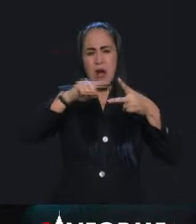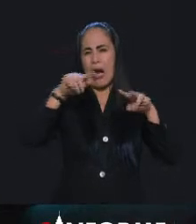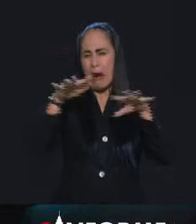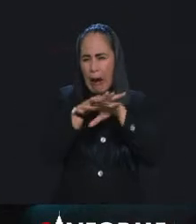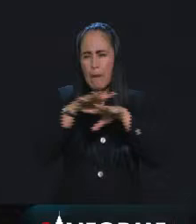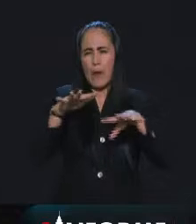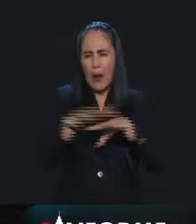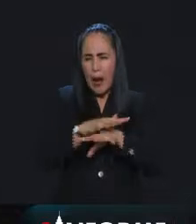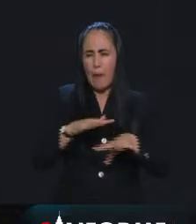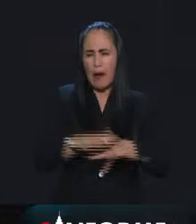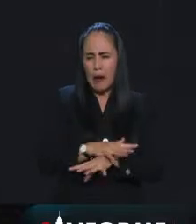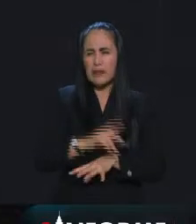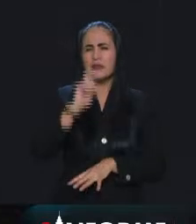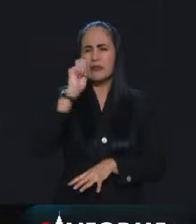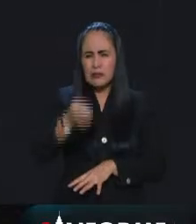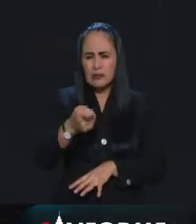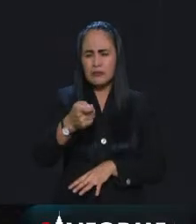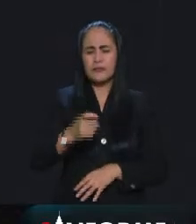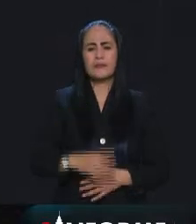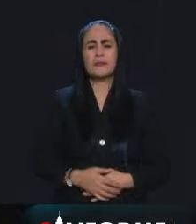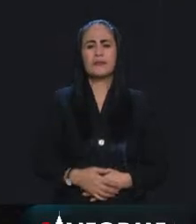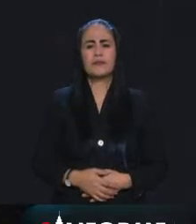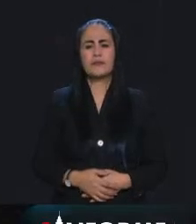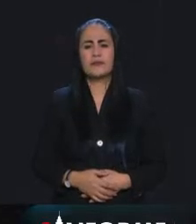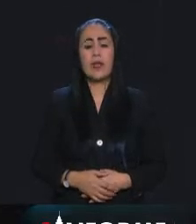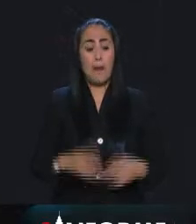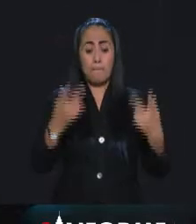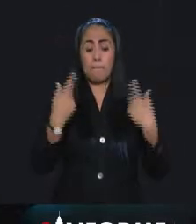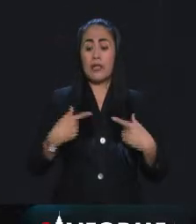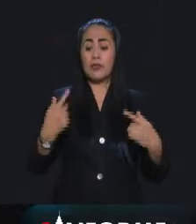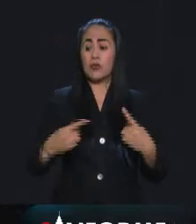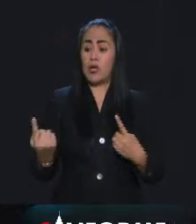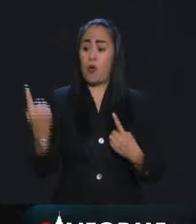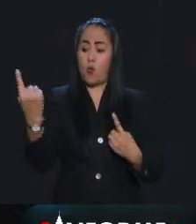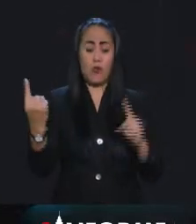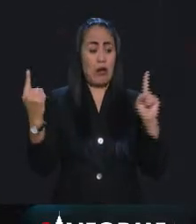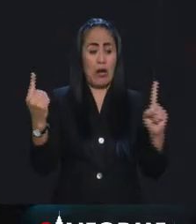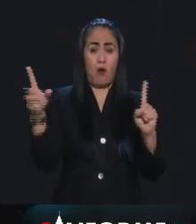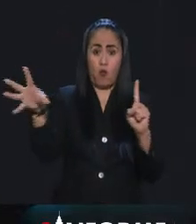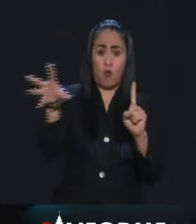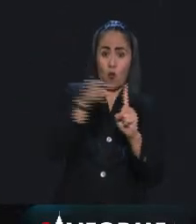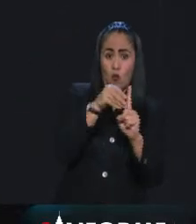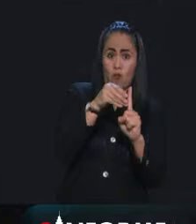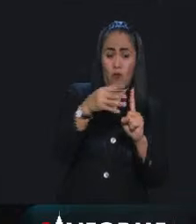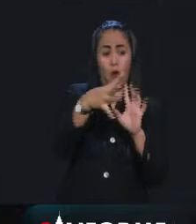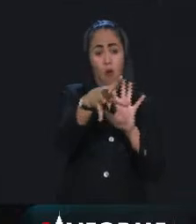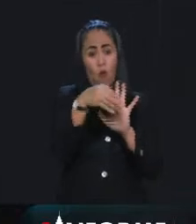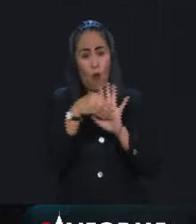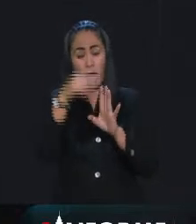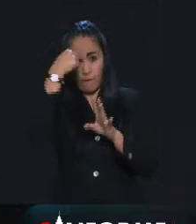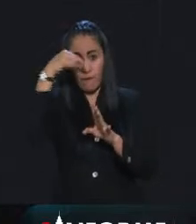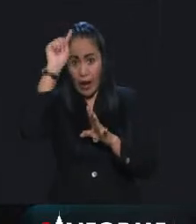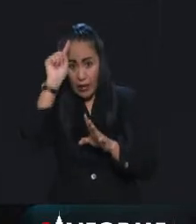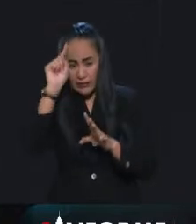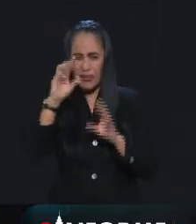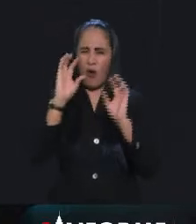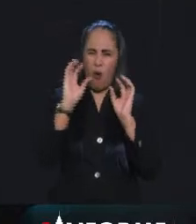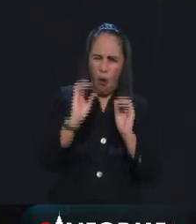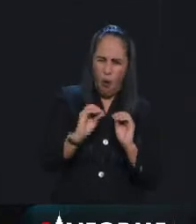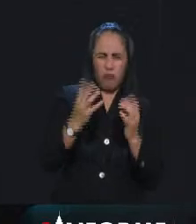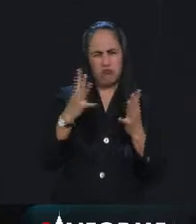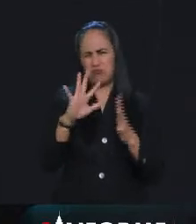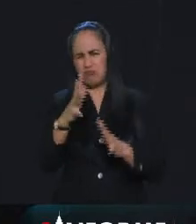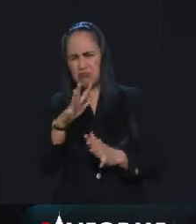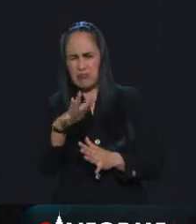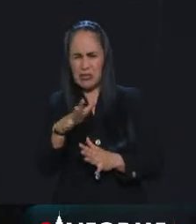pueda transmitir esta de una persona a otra. Algunas variantes tendrán la característica de causar una